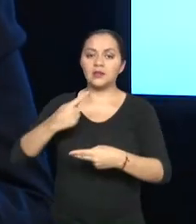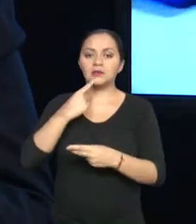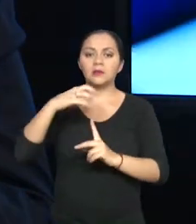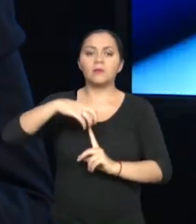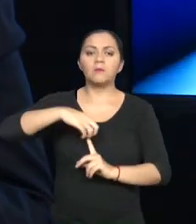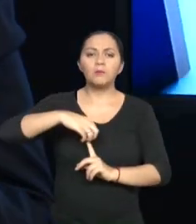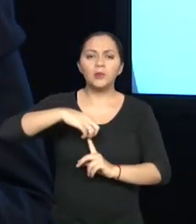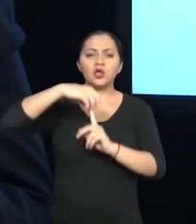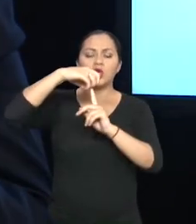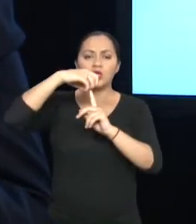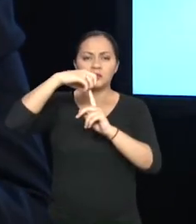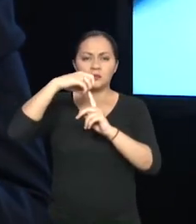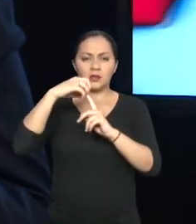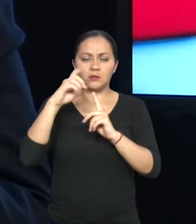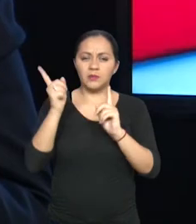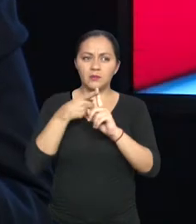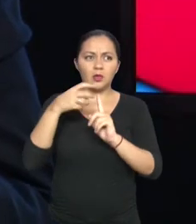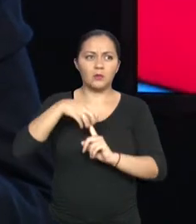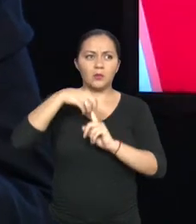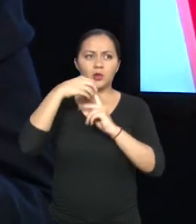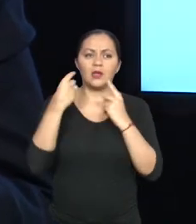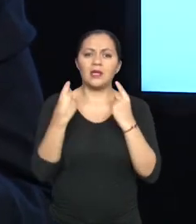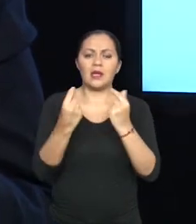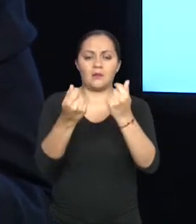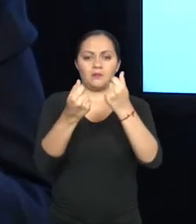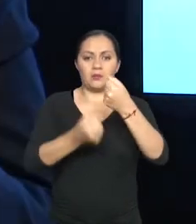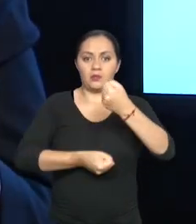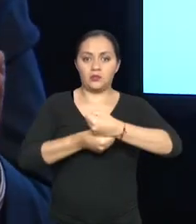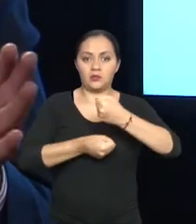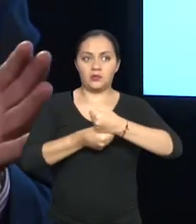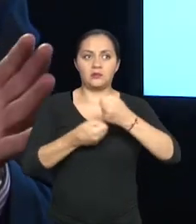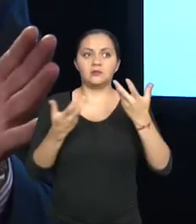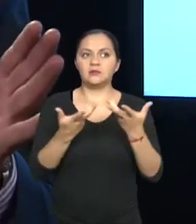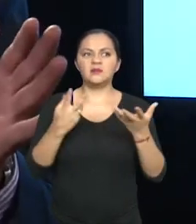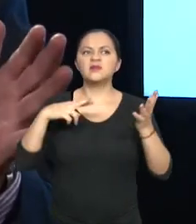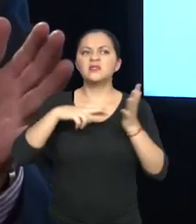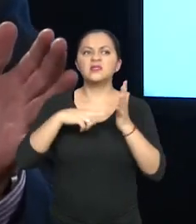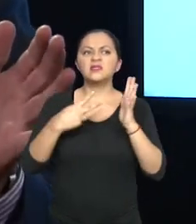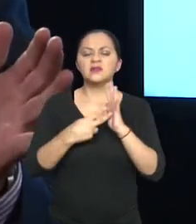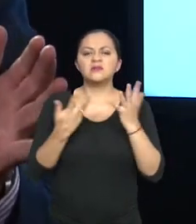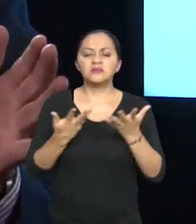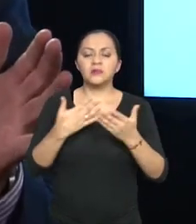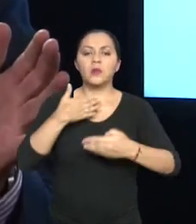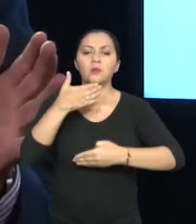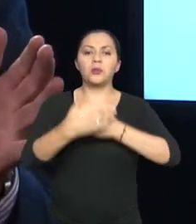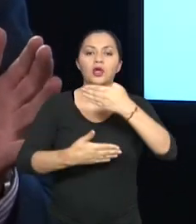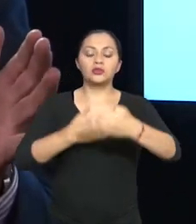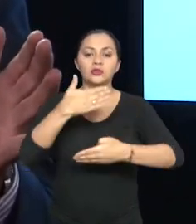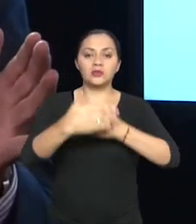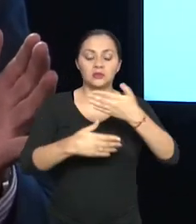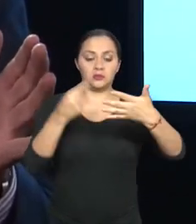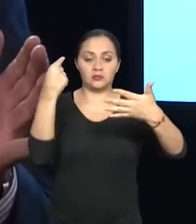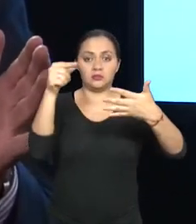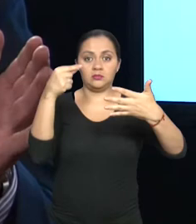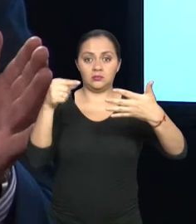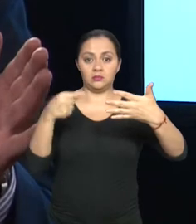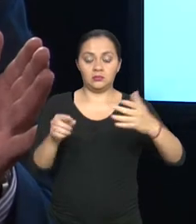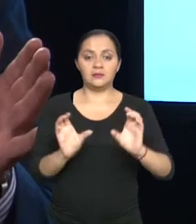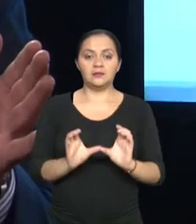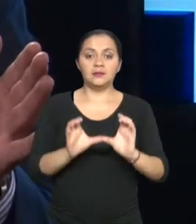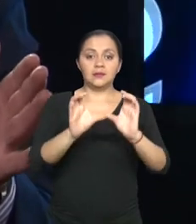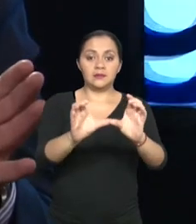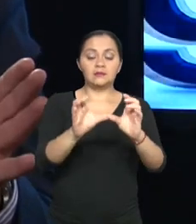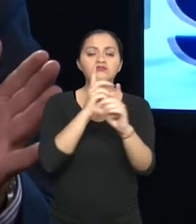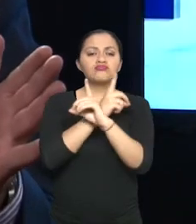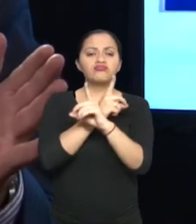una atención mucho más efectiva y rápida. ¿Qué significa? Lógicamente, procedimiento de calificación o certificación de la